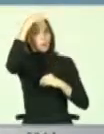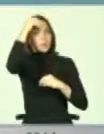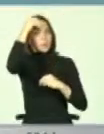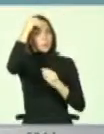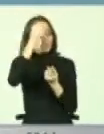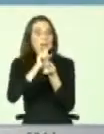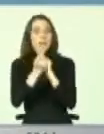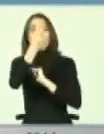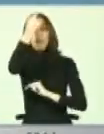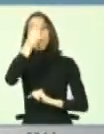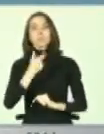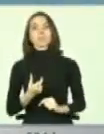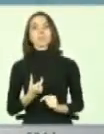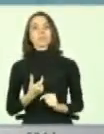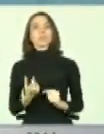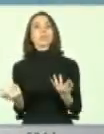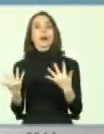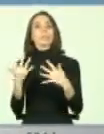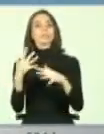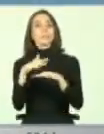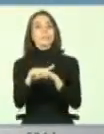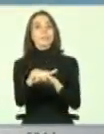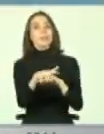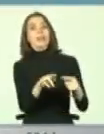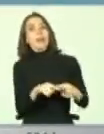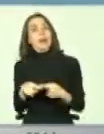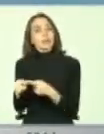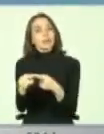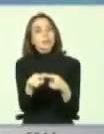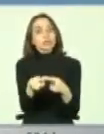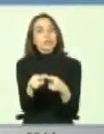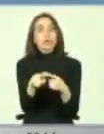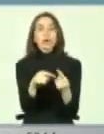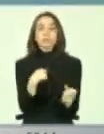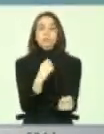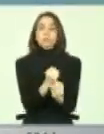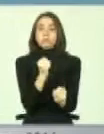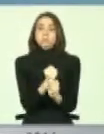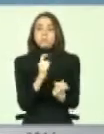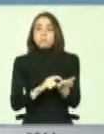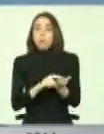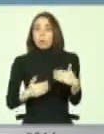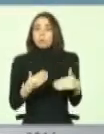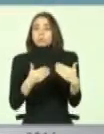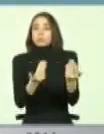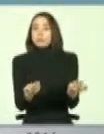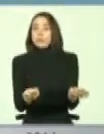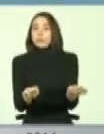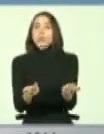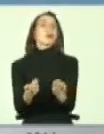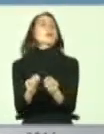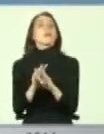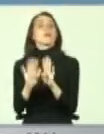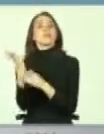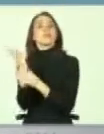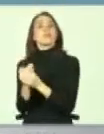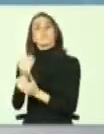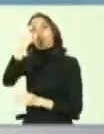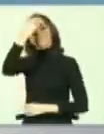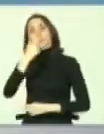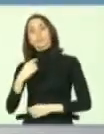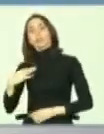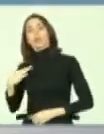sea una persona que se integra a la sociedad productivamente y deja de ser esta persona entonces